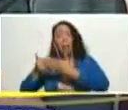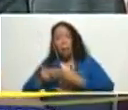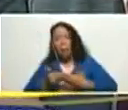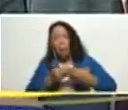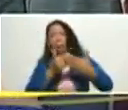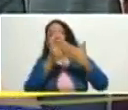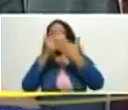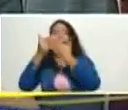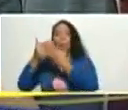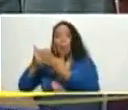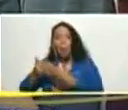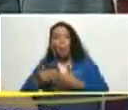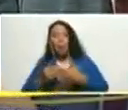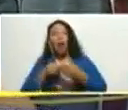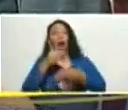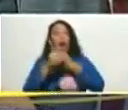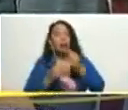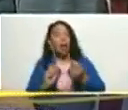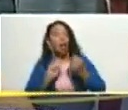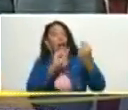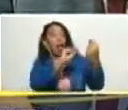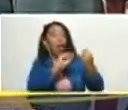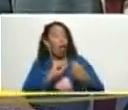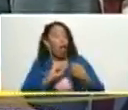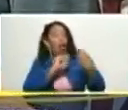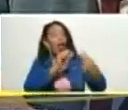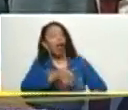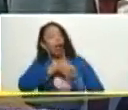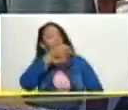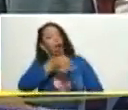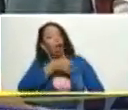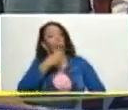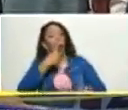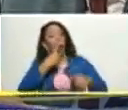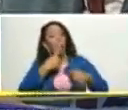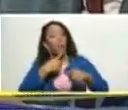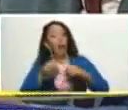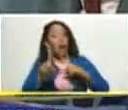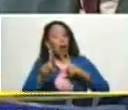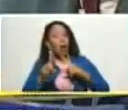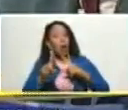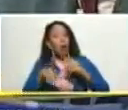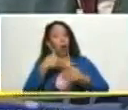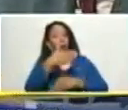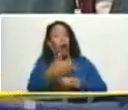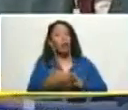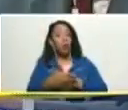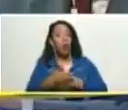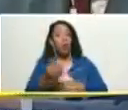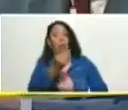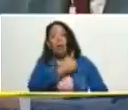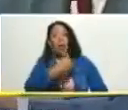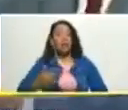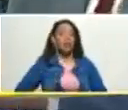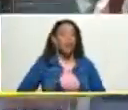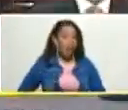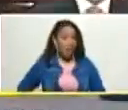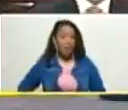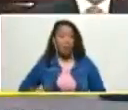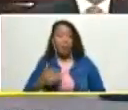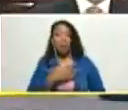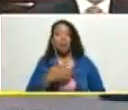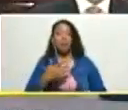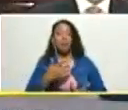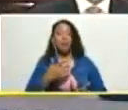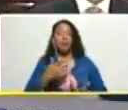hacer grandes y elocuentes discursos pero cuando estás en el ejecutivo llámese presidente de la república llámese